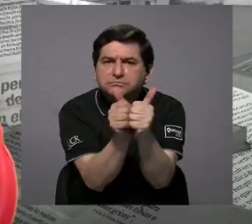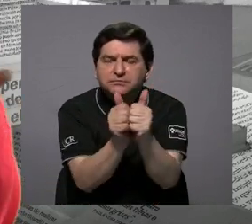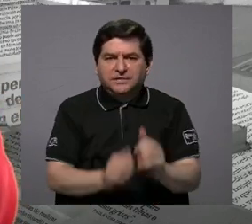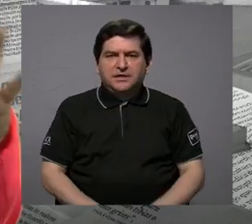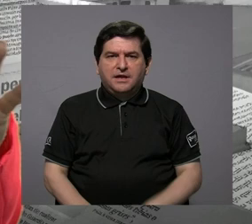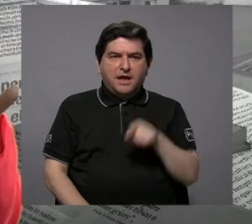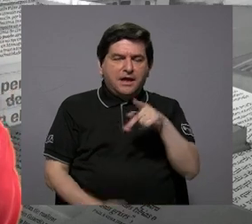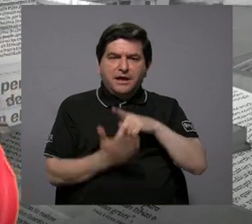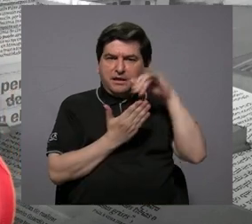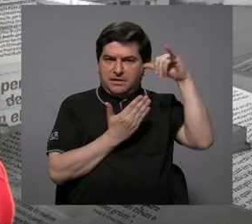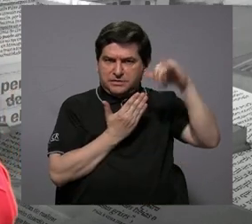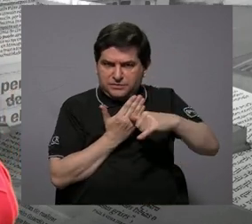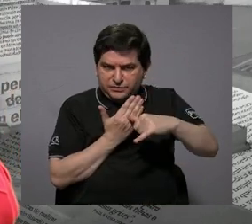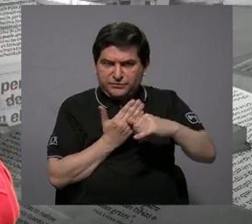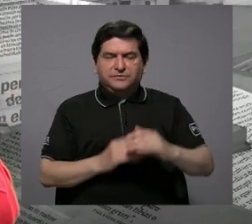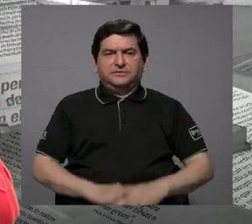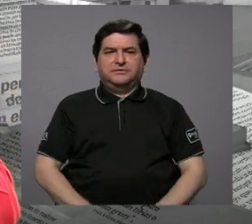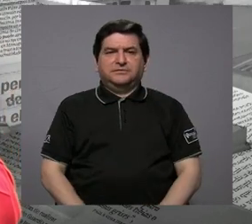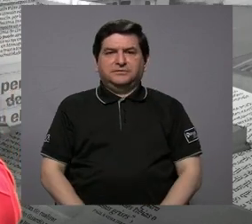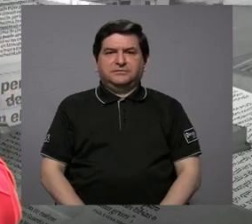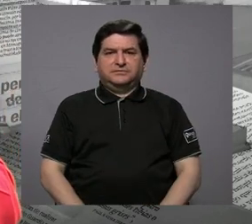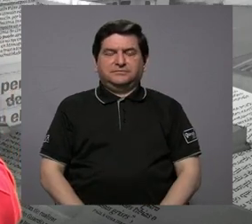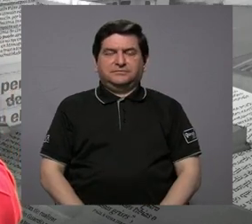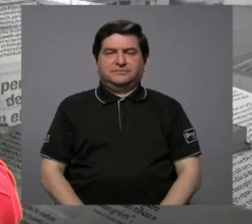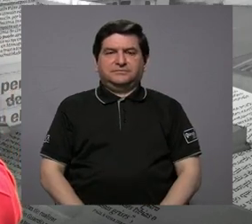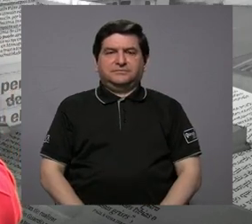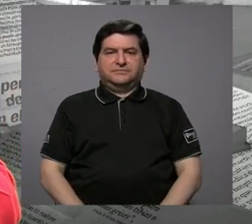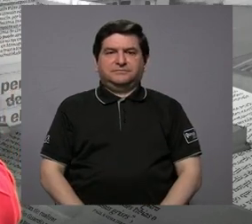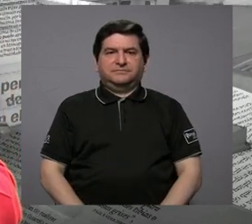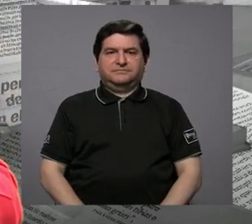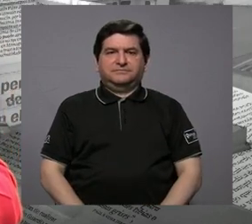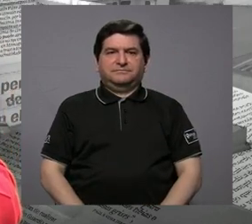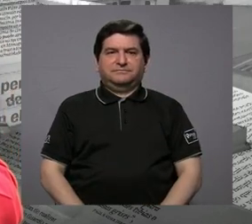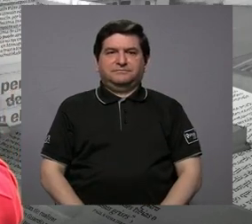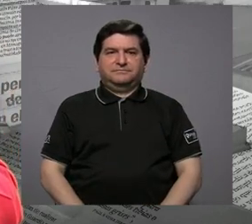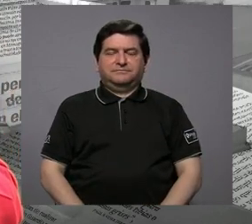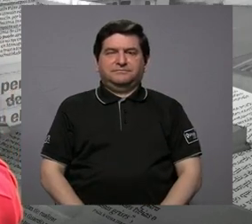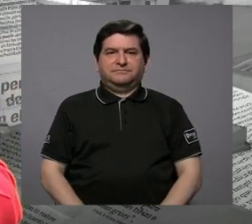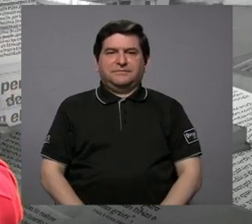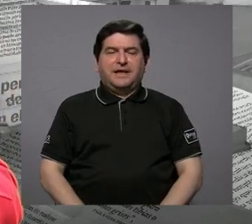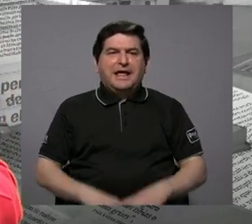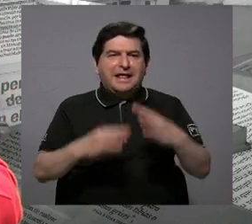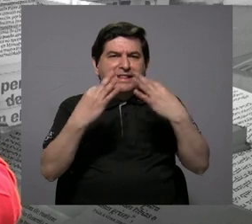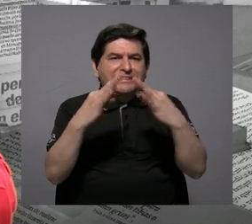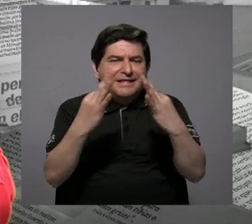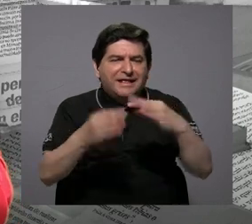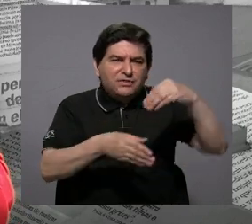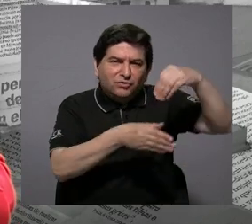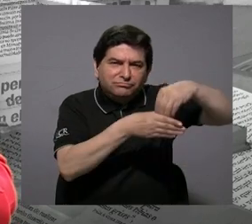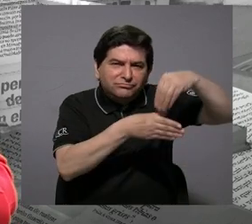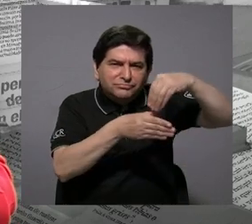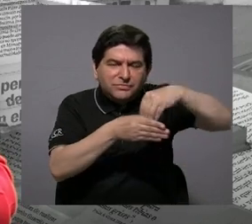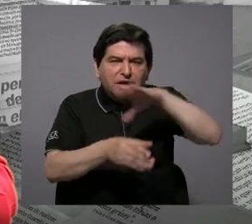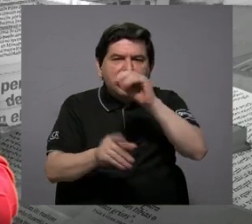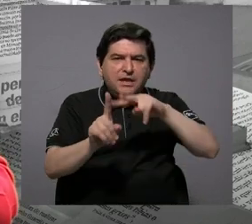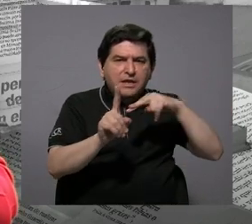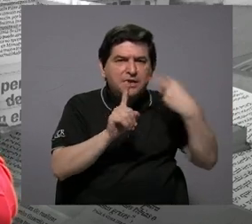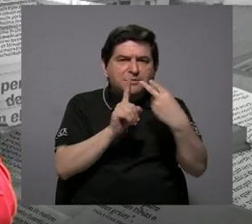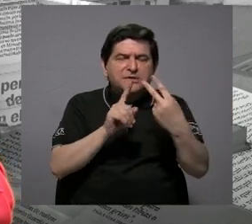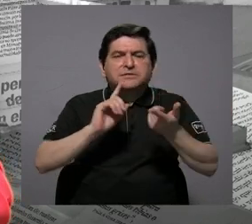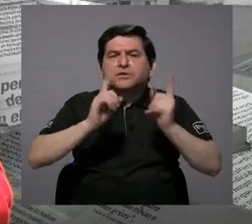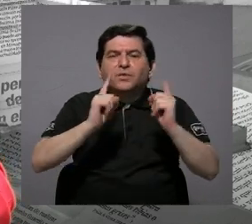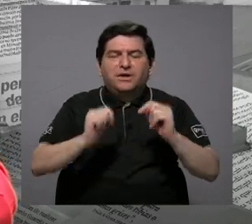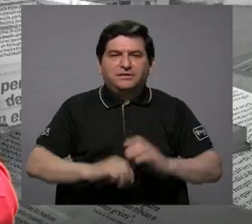en este proyecto para aportar y desde qué punto están